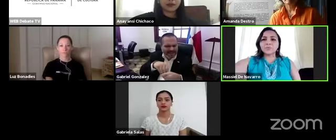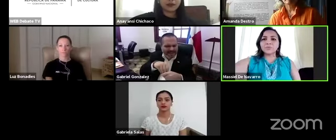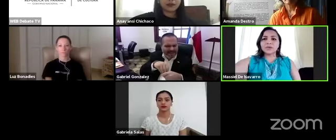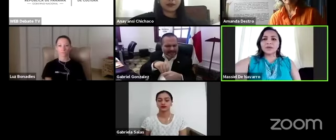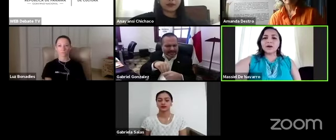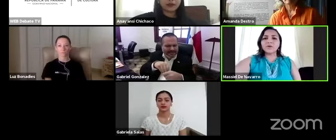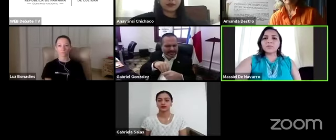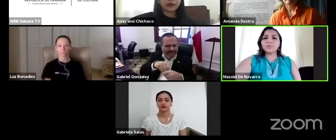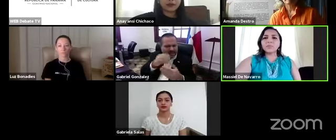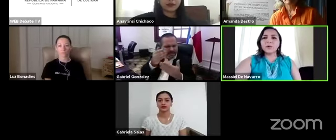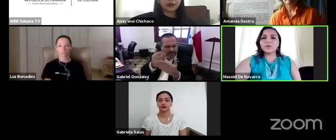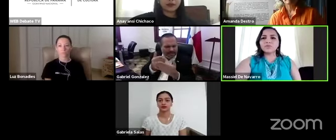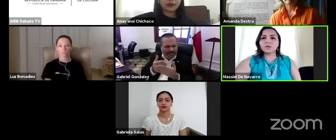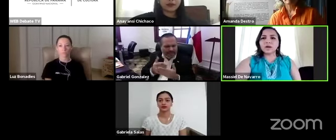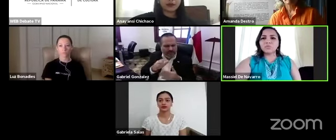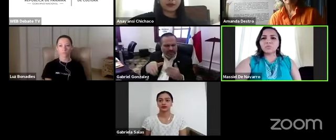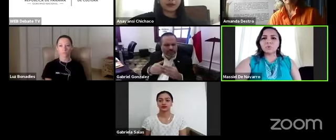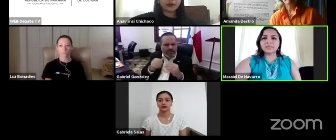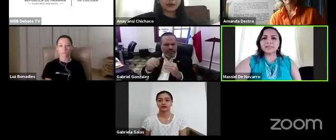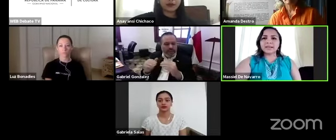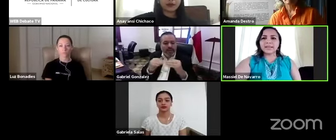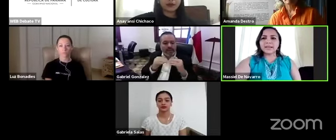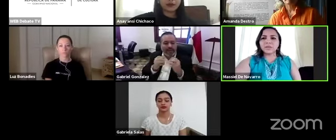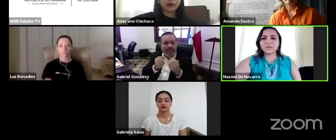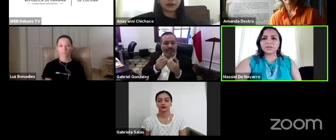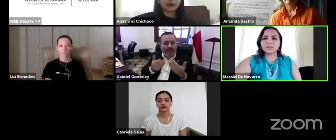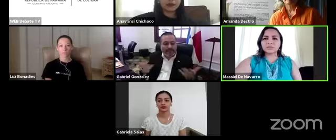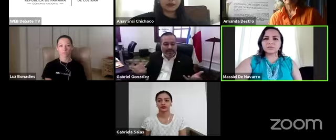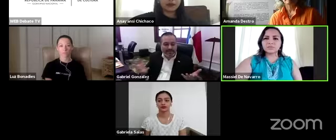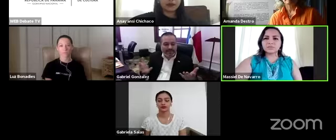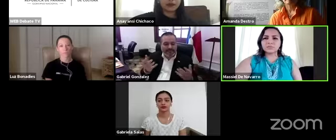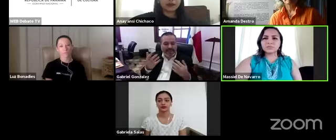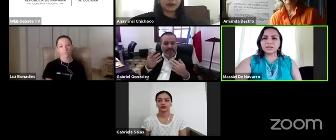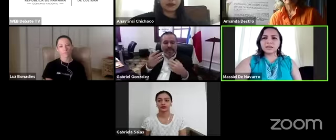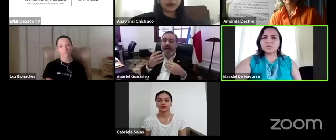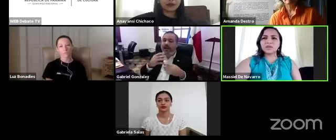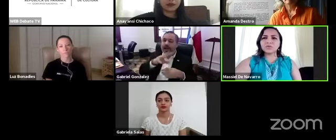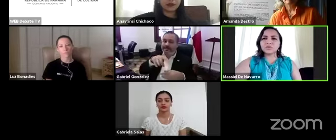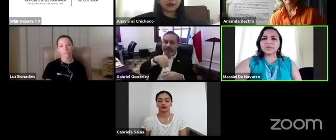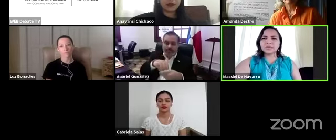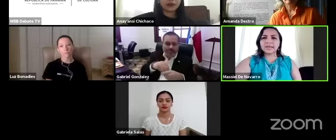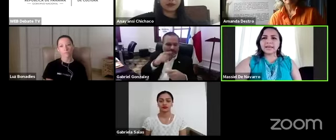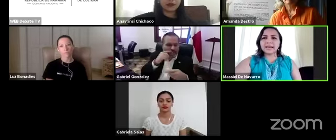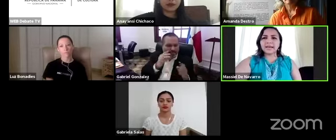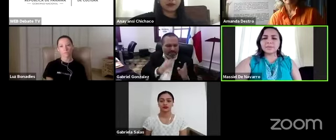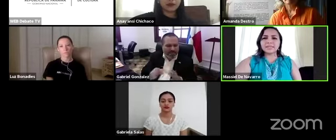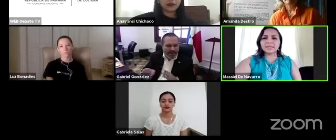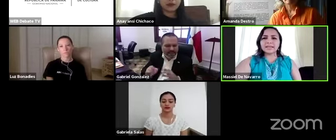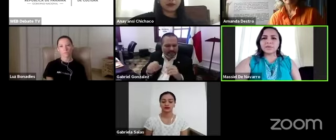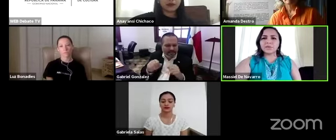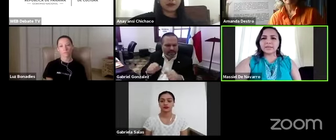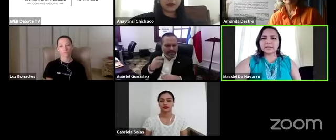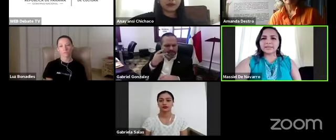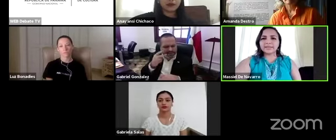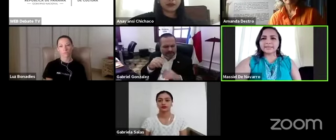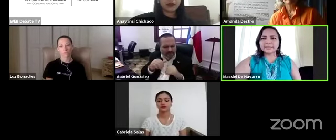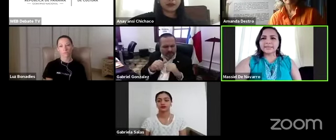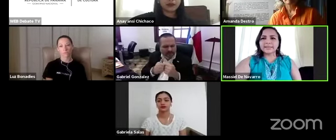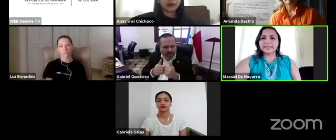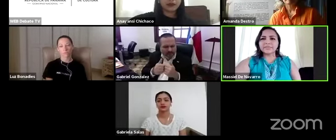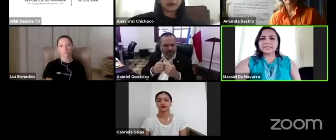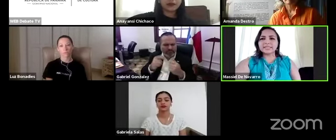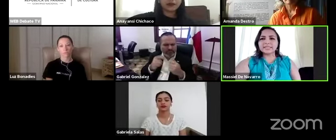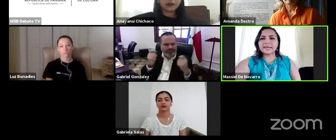muy bien ahora podemos hablar un poco acerca de la educación la educación integral basada en la igualdad